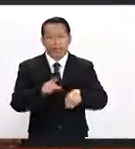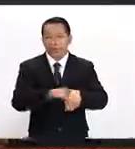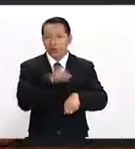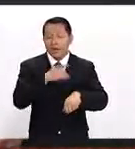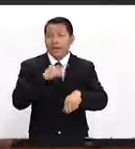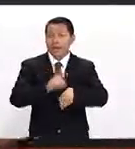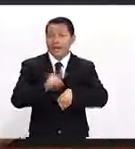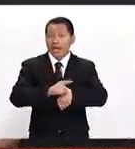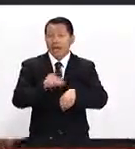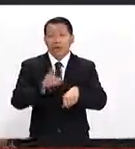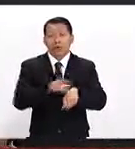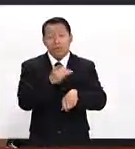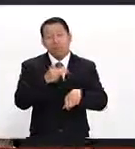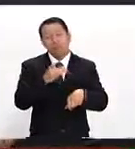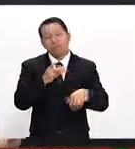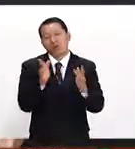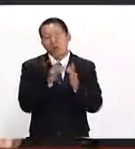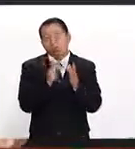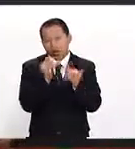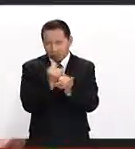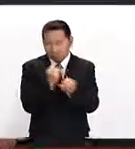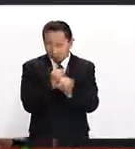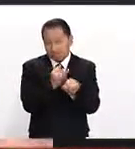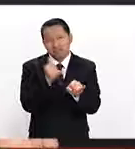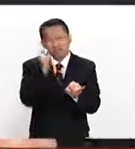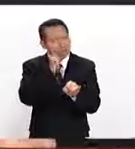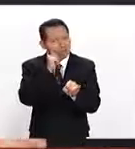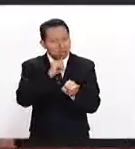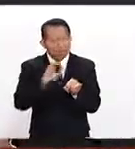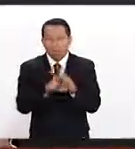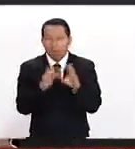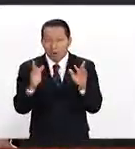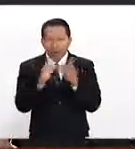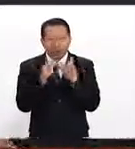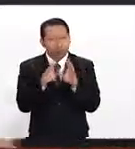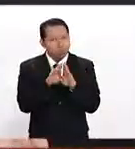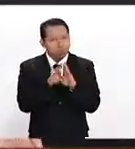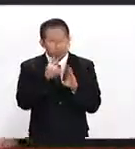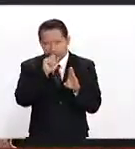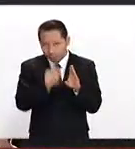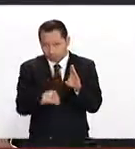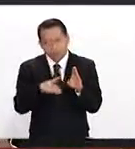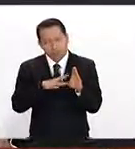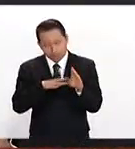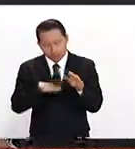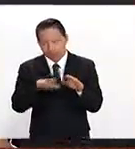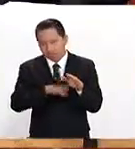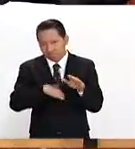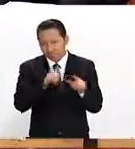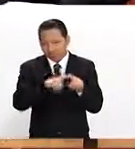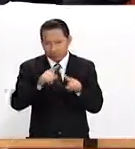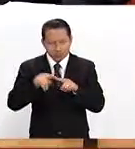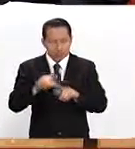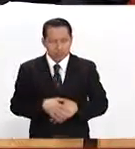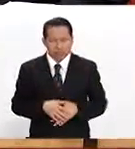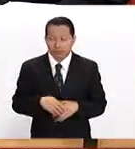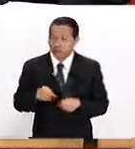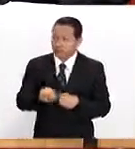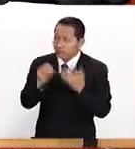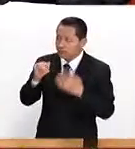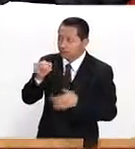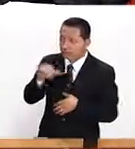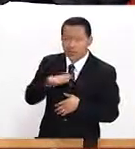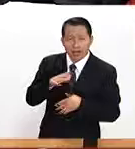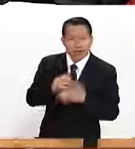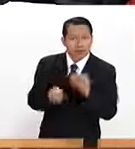los días nos metemos a Internet, todos los días estamos nosotros en contacto con estas plataformas. Claro, claro, es una de las